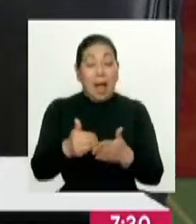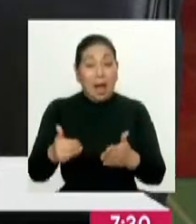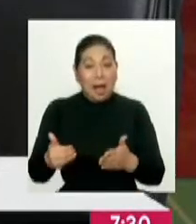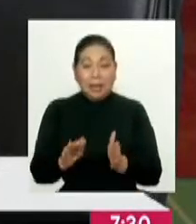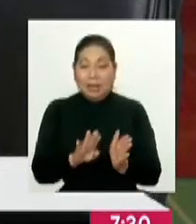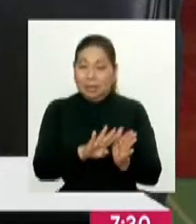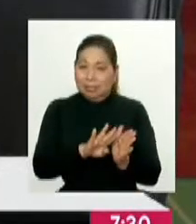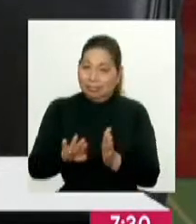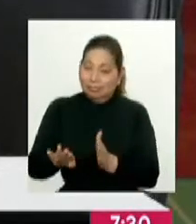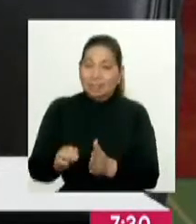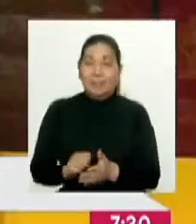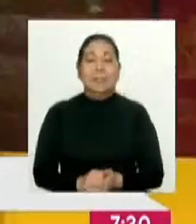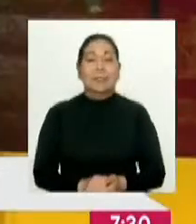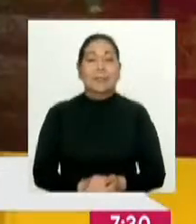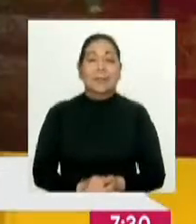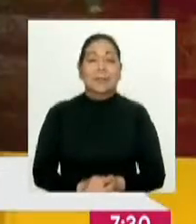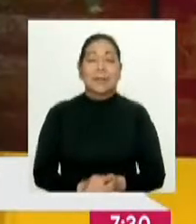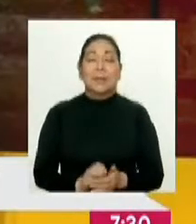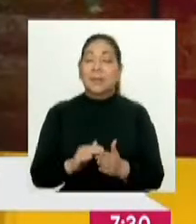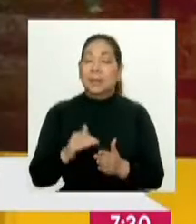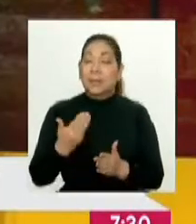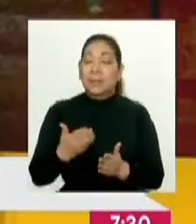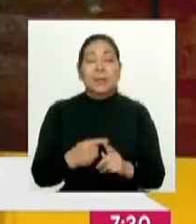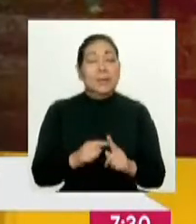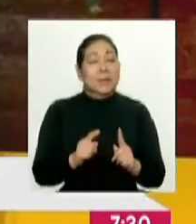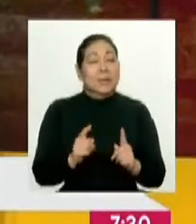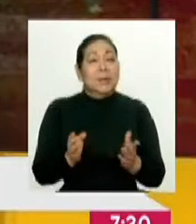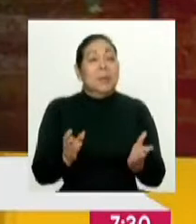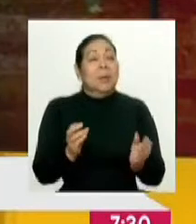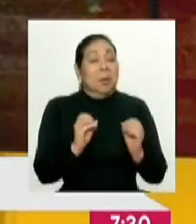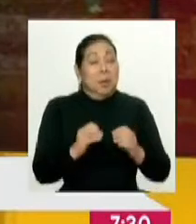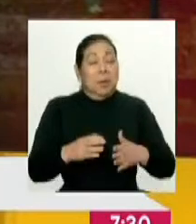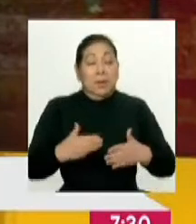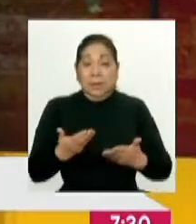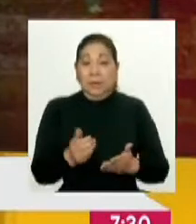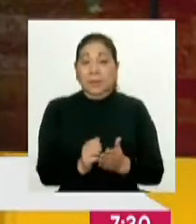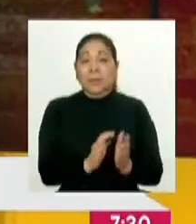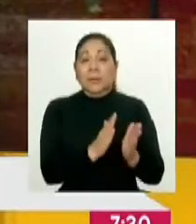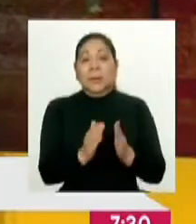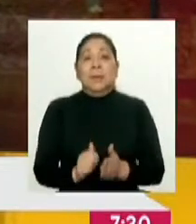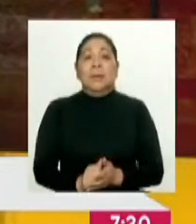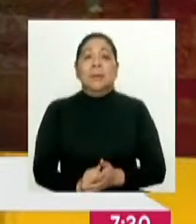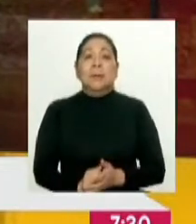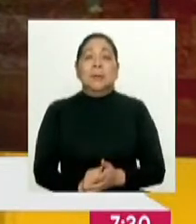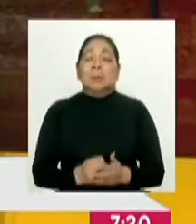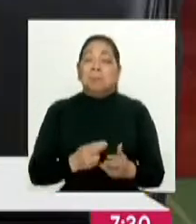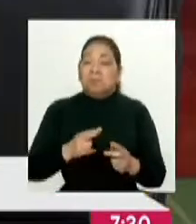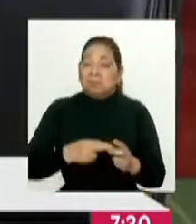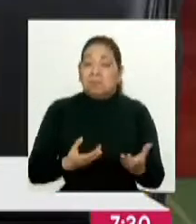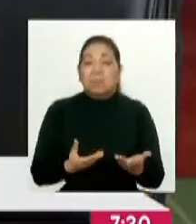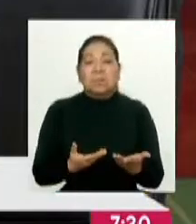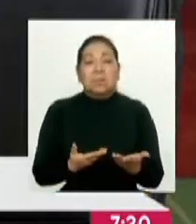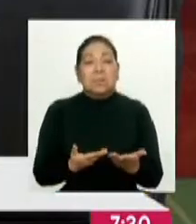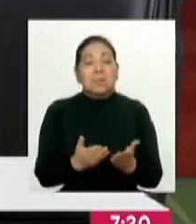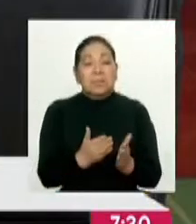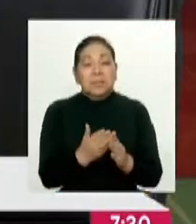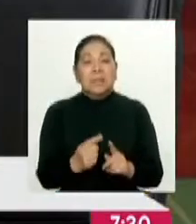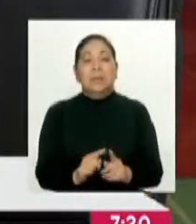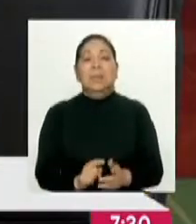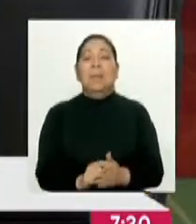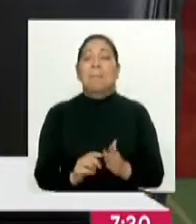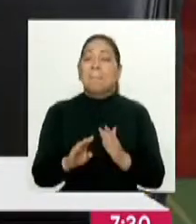inscripción definitiva. Ah, correcto. Entonces, posterior a la inscripción definitiva, podría haber algún tipo de renuncia o podría haber alguna exclusión.